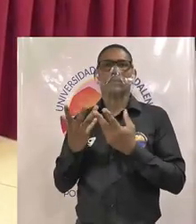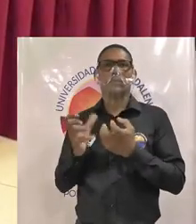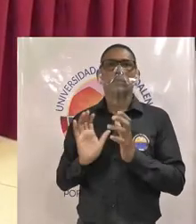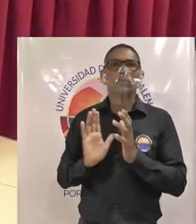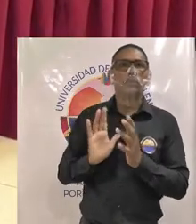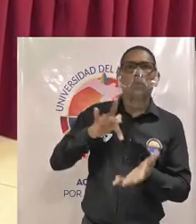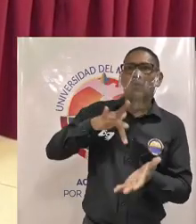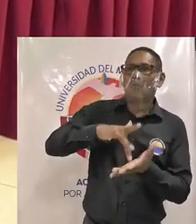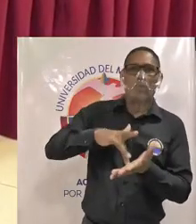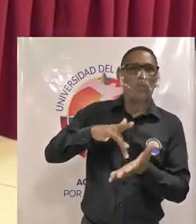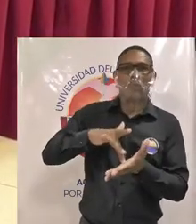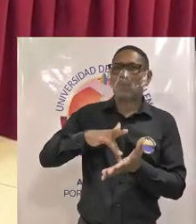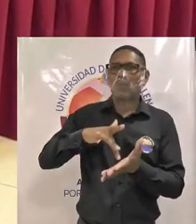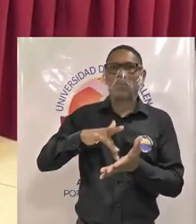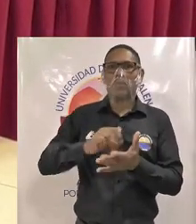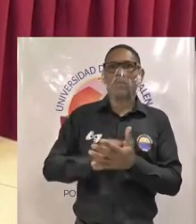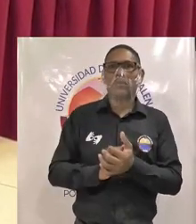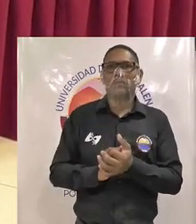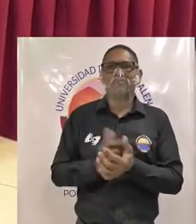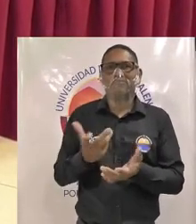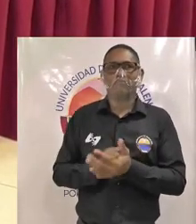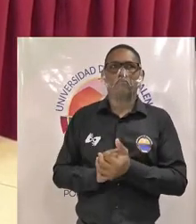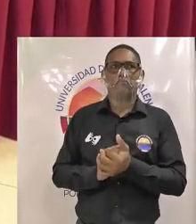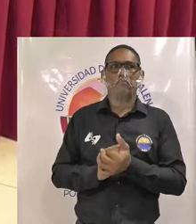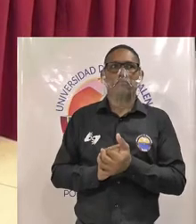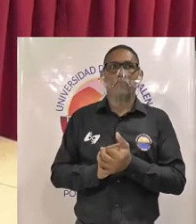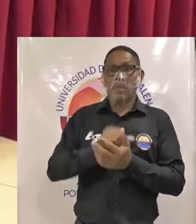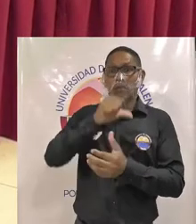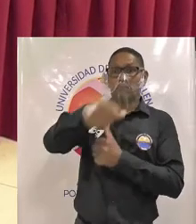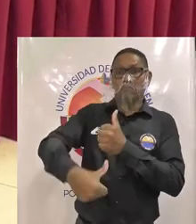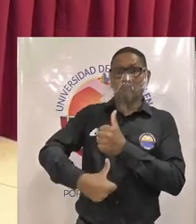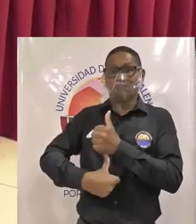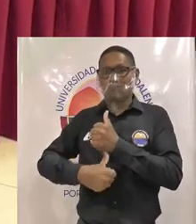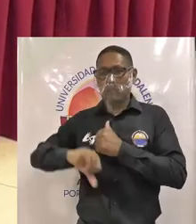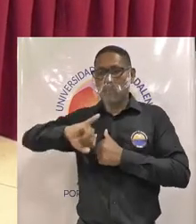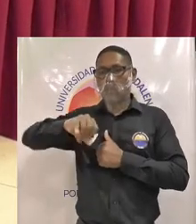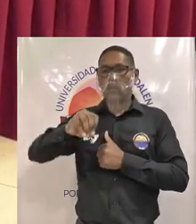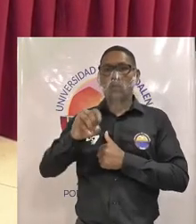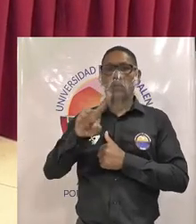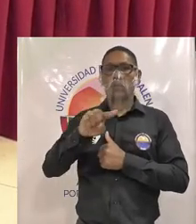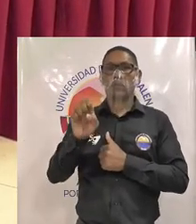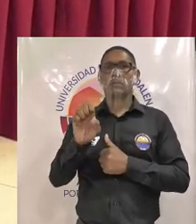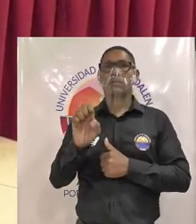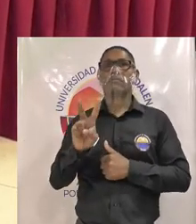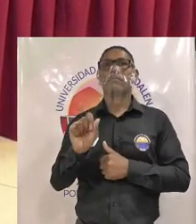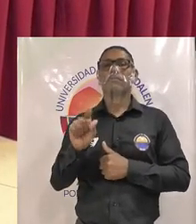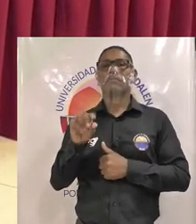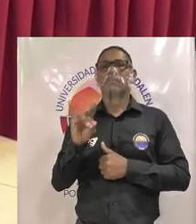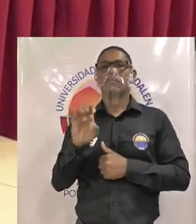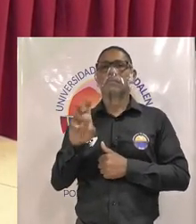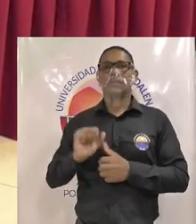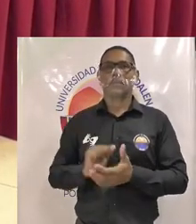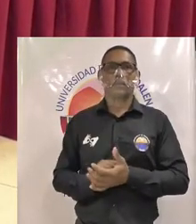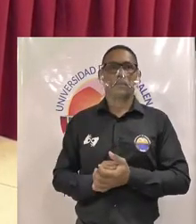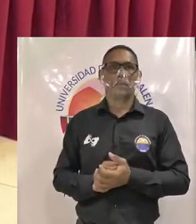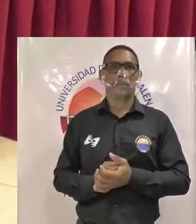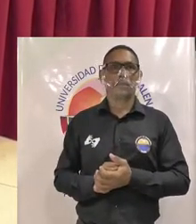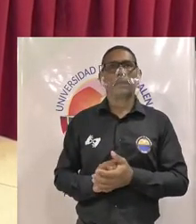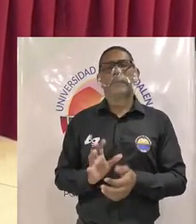vino está ausente el candidato suplente José Vázquez Polo profesora